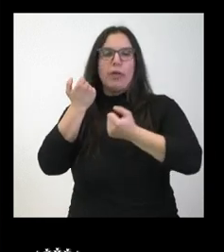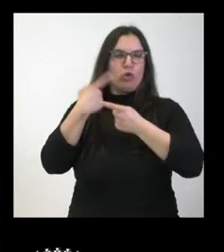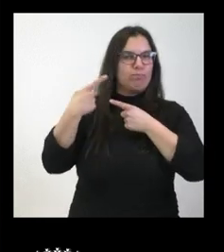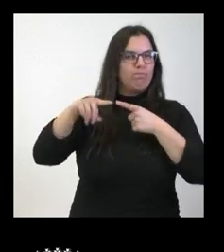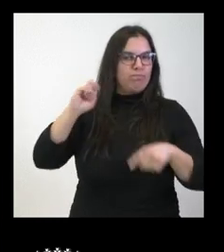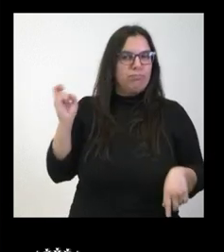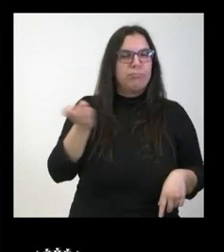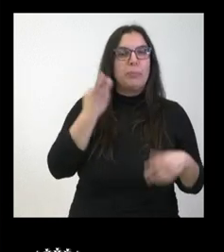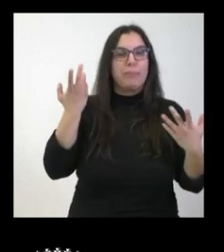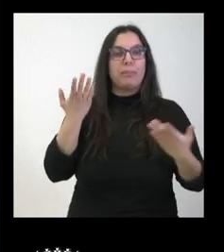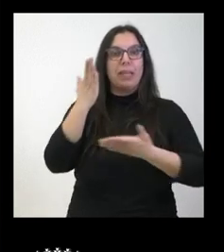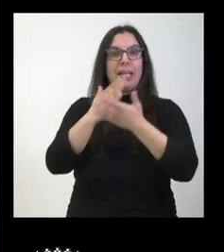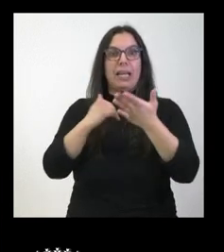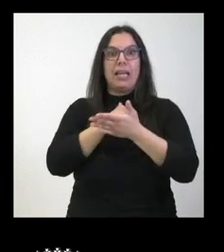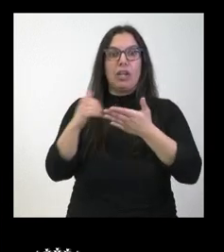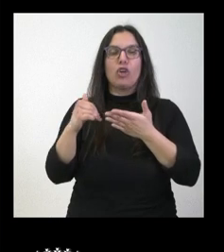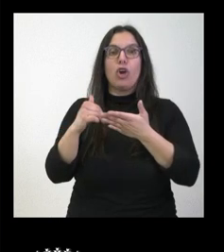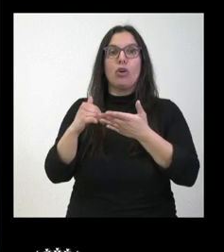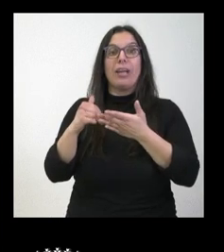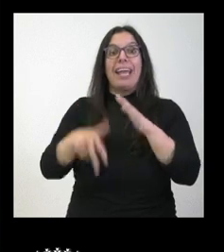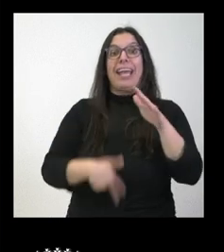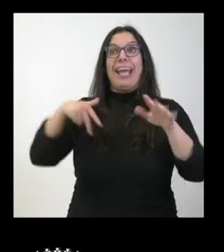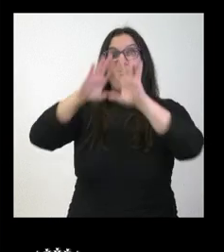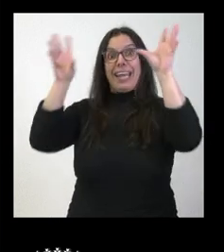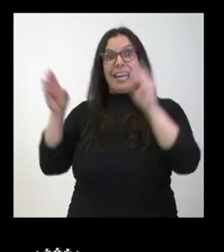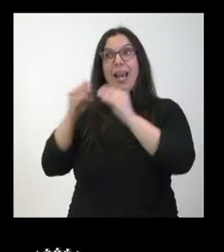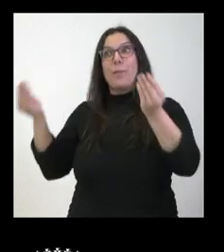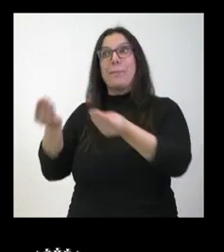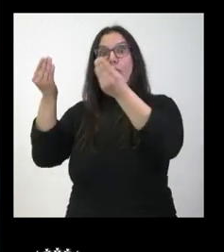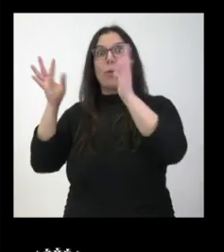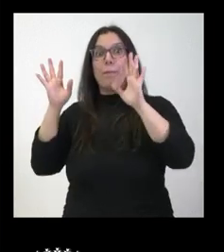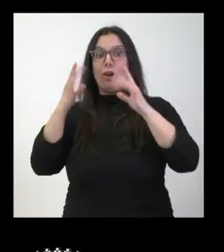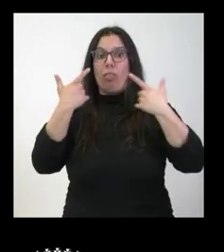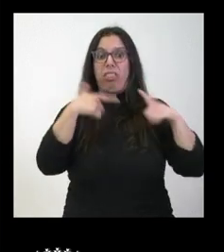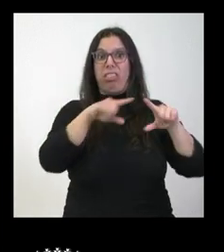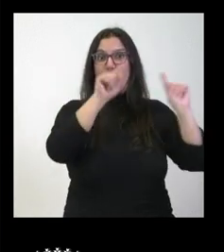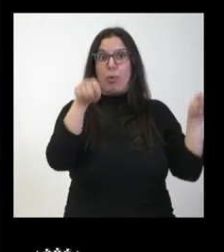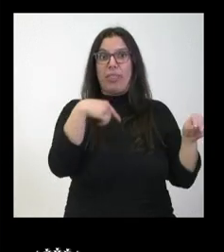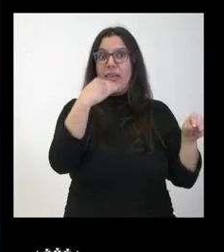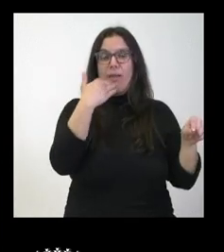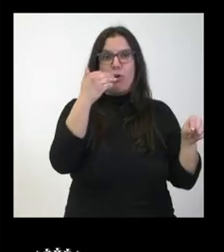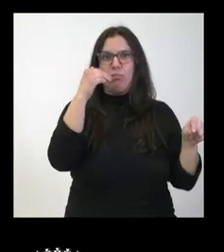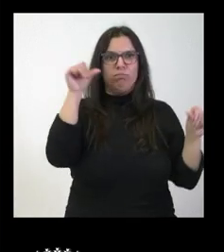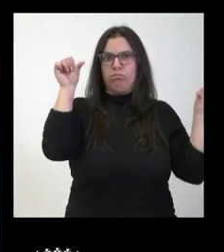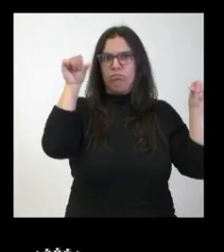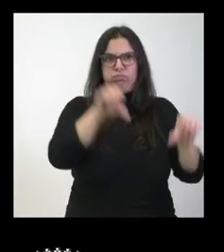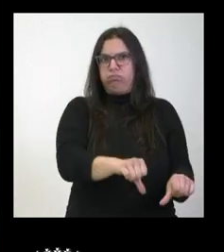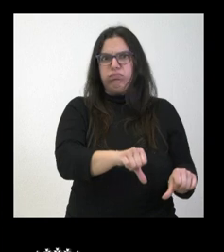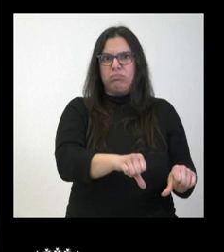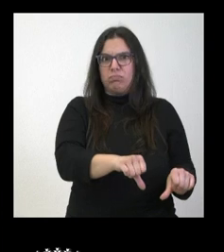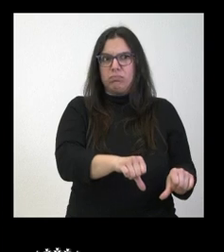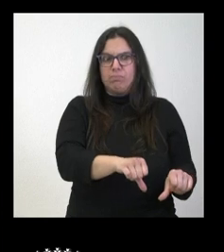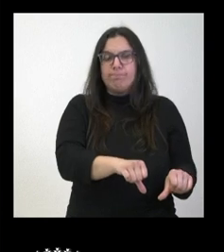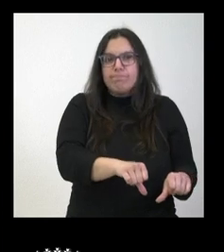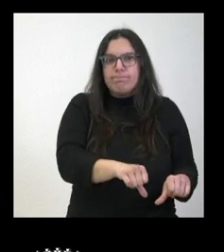La región gana, pero provincias como Zamora, la verdad es que vamos sin frenos y cuesta abajo. No sé si,